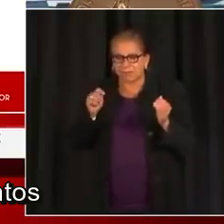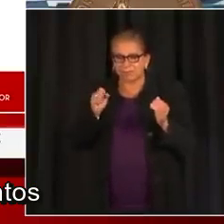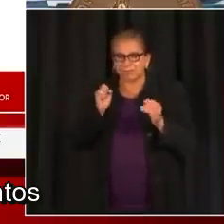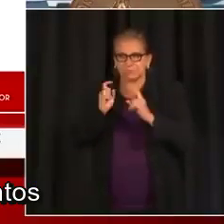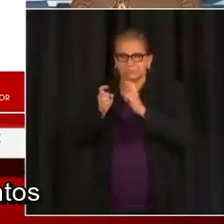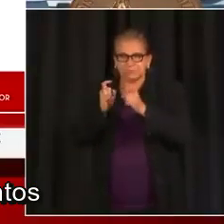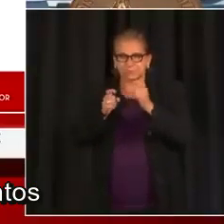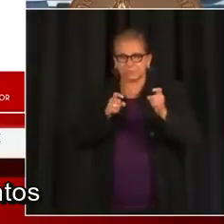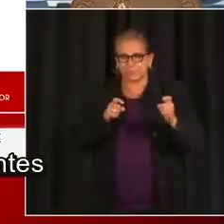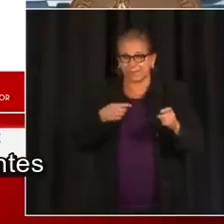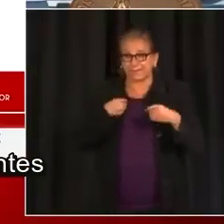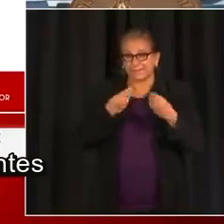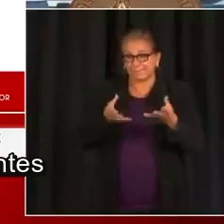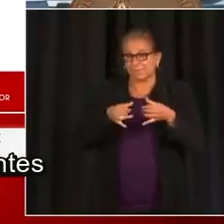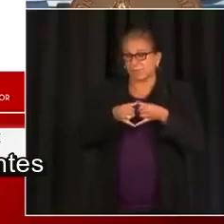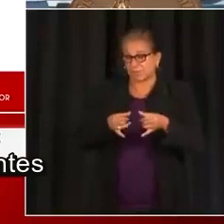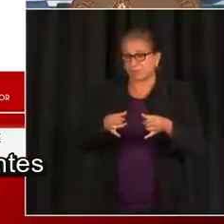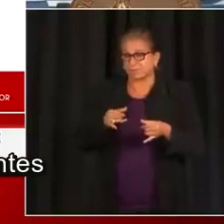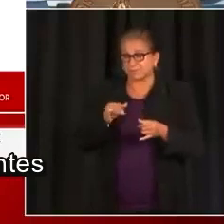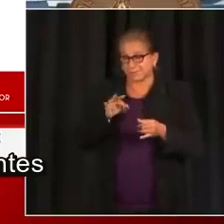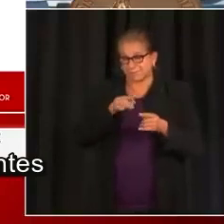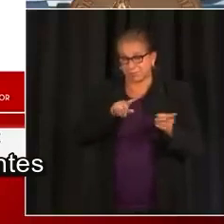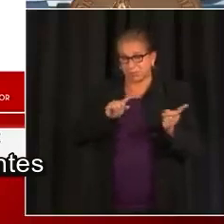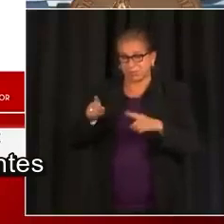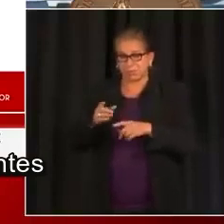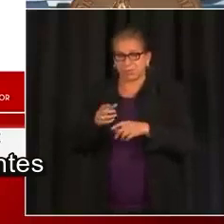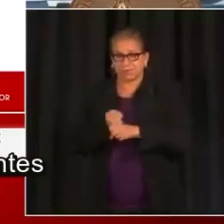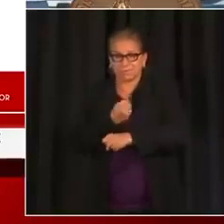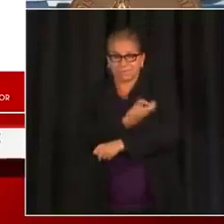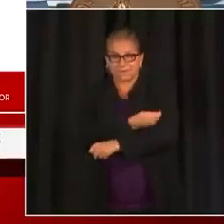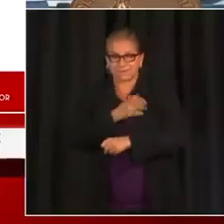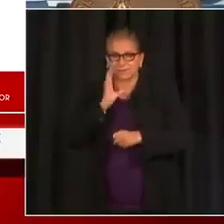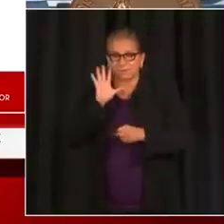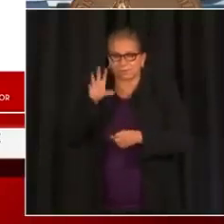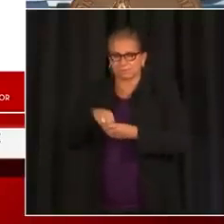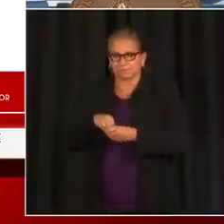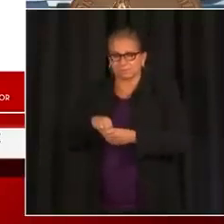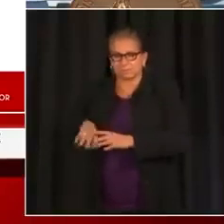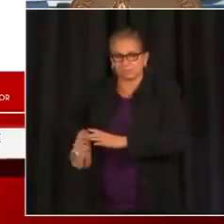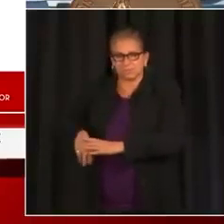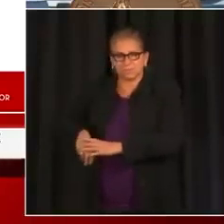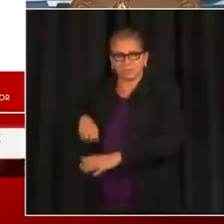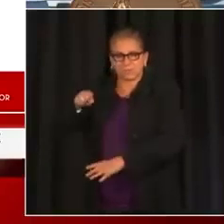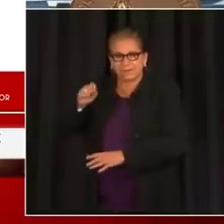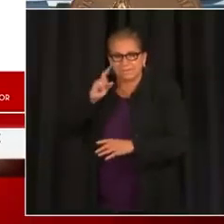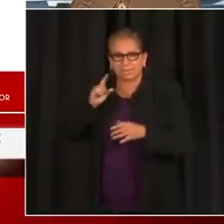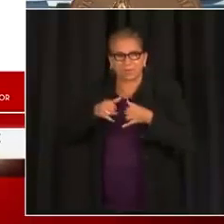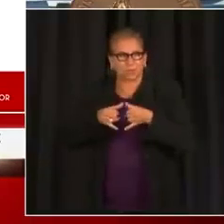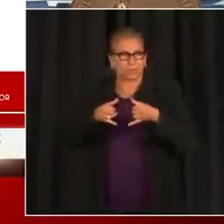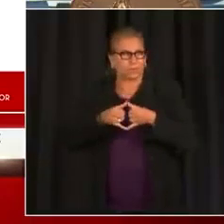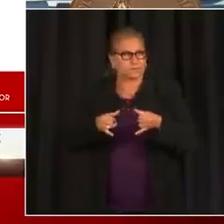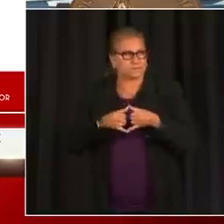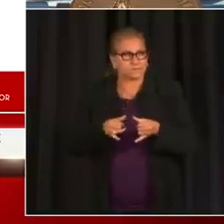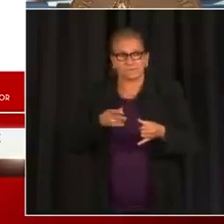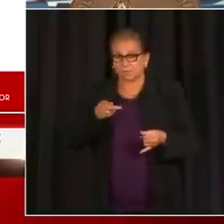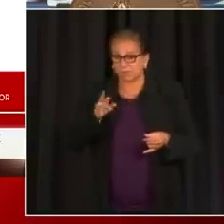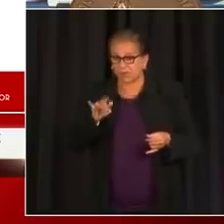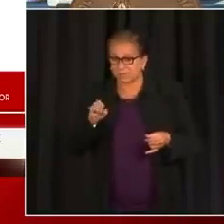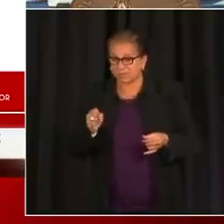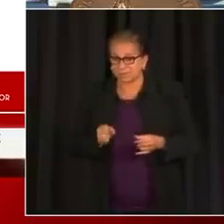sus propios eventos y premios para que los estudiantes se vacunen. Todo esto va a empezar